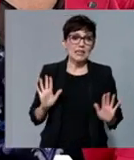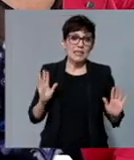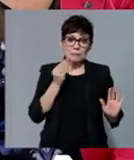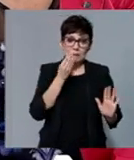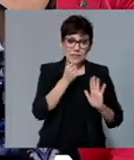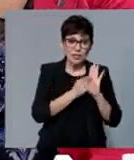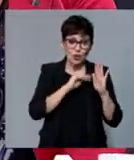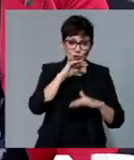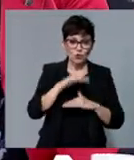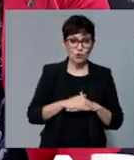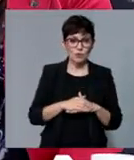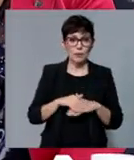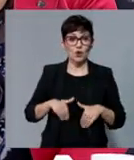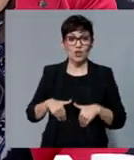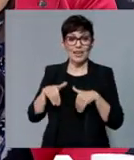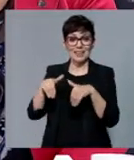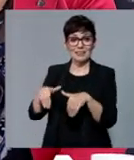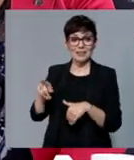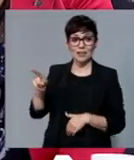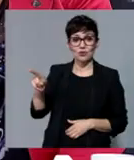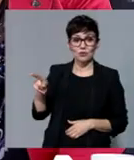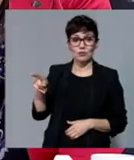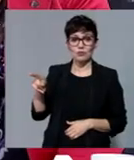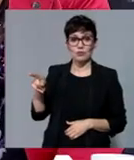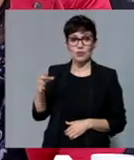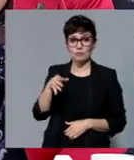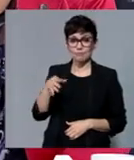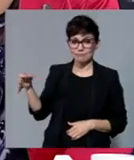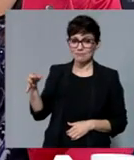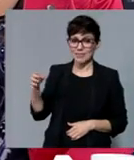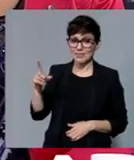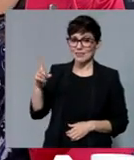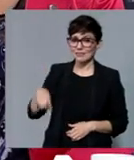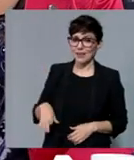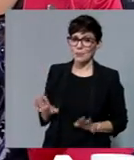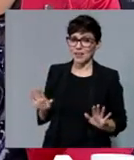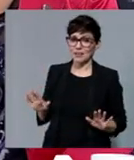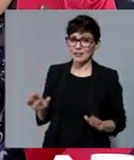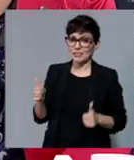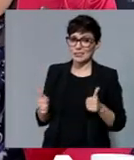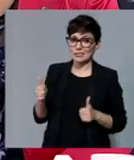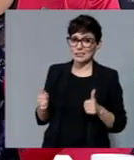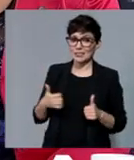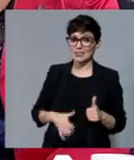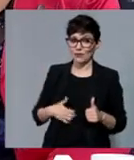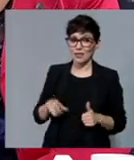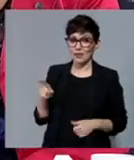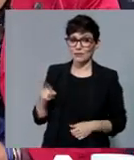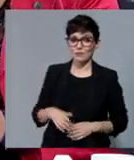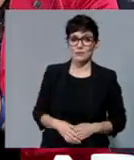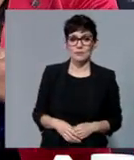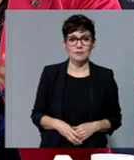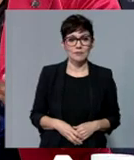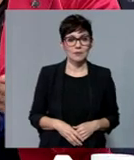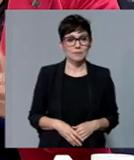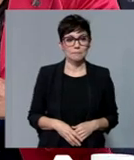pasa es que hay un candidato, sobre todo, que nos va a costar vencerles. Sevilla, evidentemente. Sobre todo